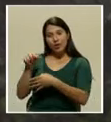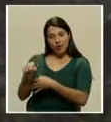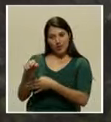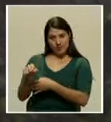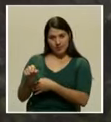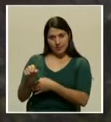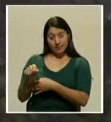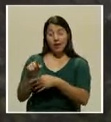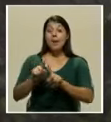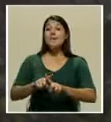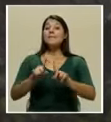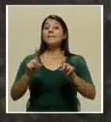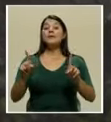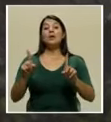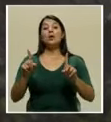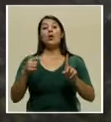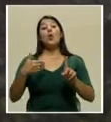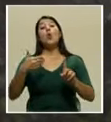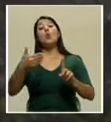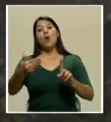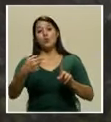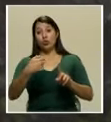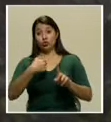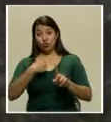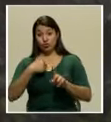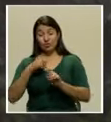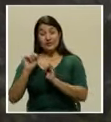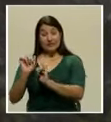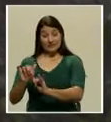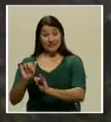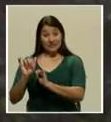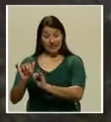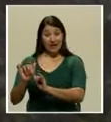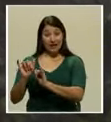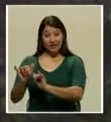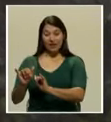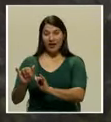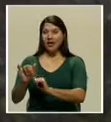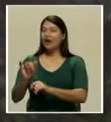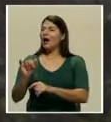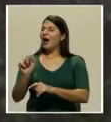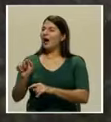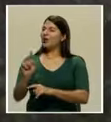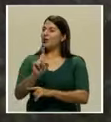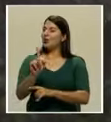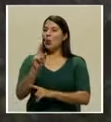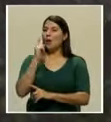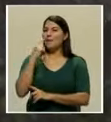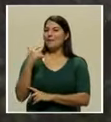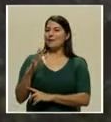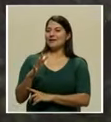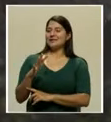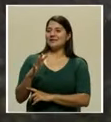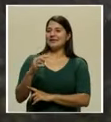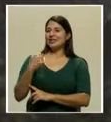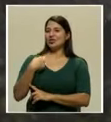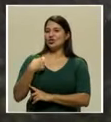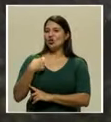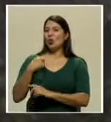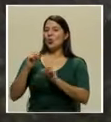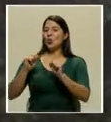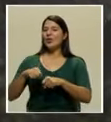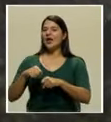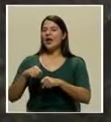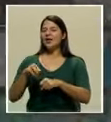aunque cuando estaba propiamente pasando, no parecía que me iba a quedar en el